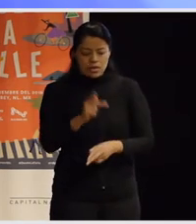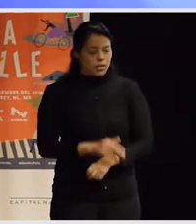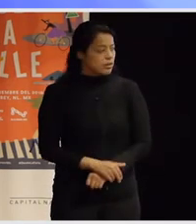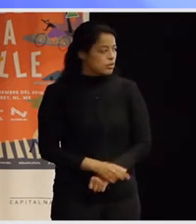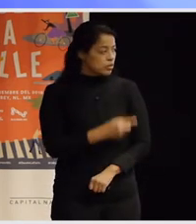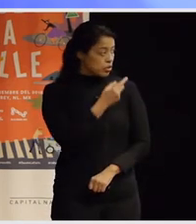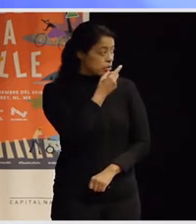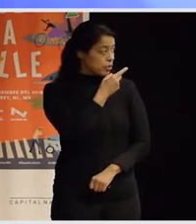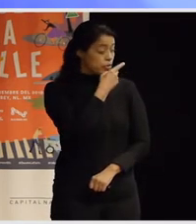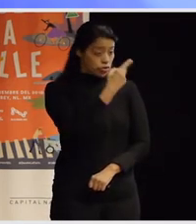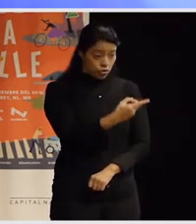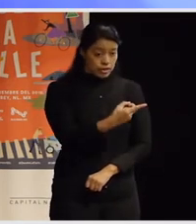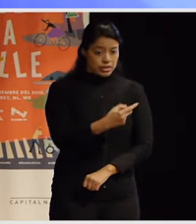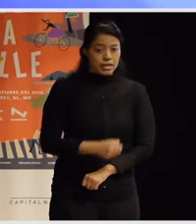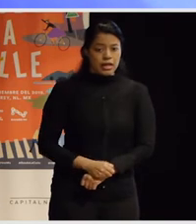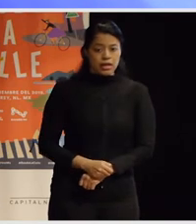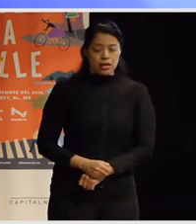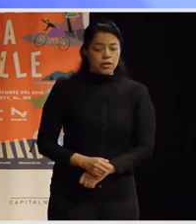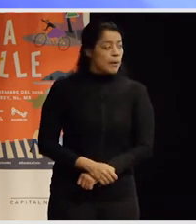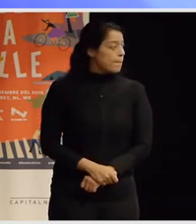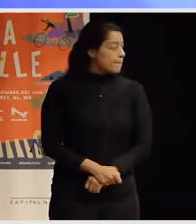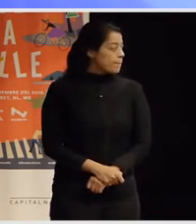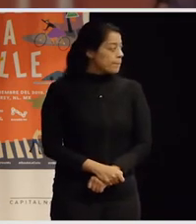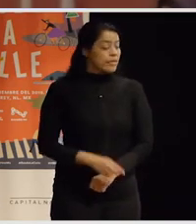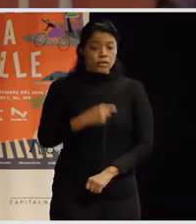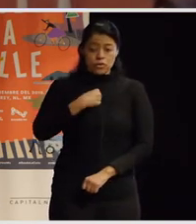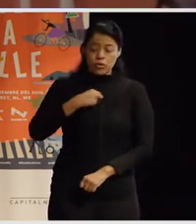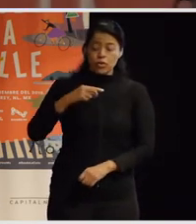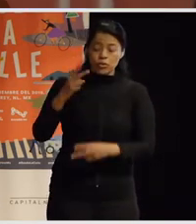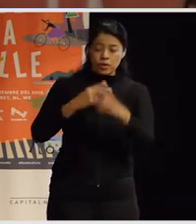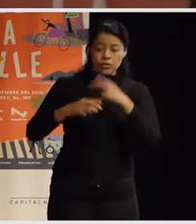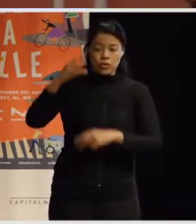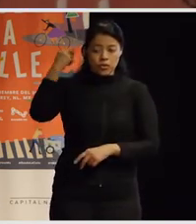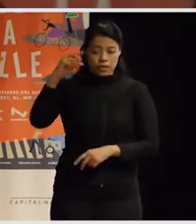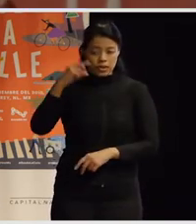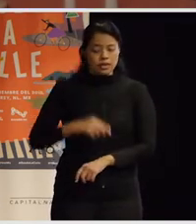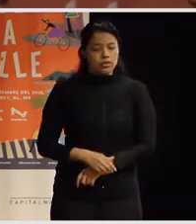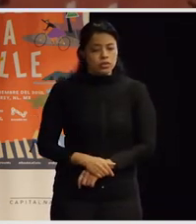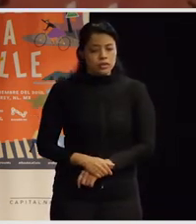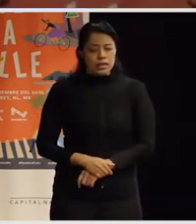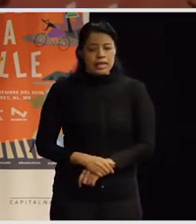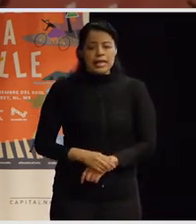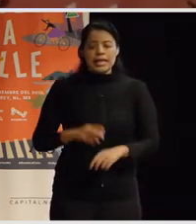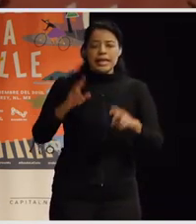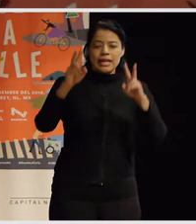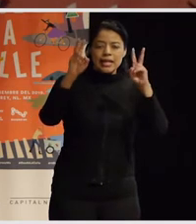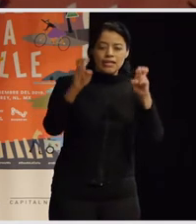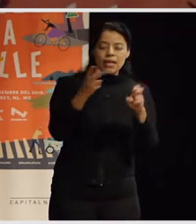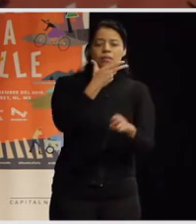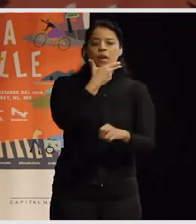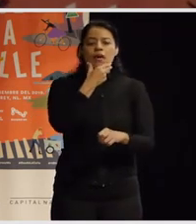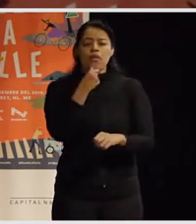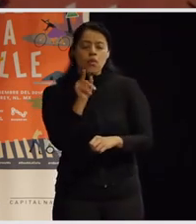Te decía que regularmente, José Luis Ramos de Libre Abordo, Querétaro, regularmente es muy polarizado el discurso cuando